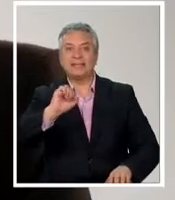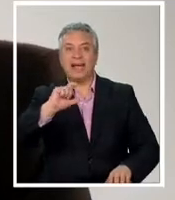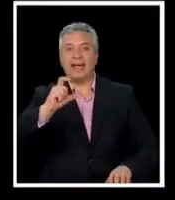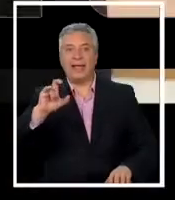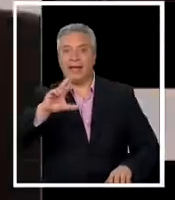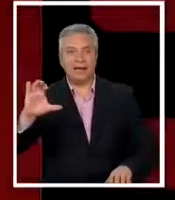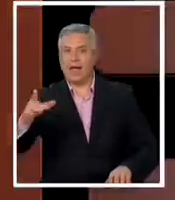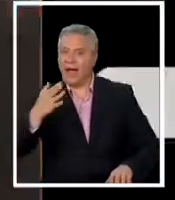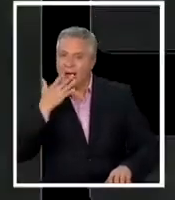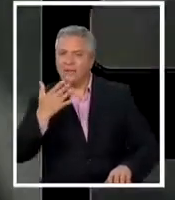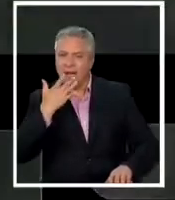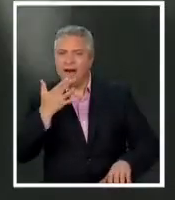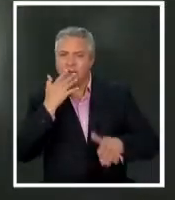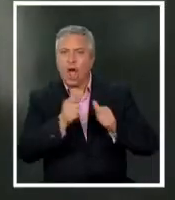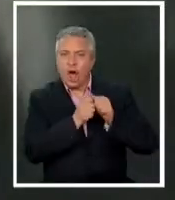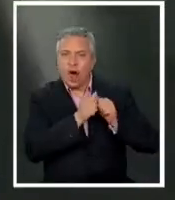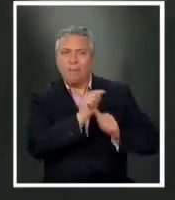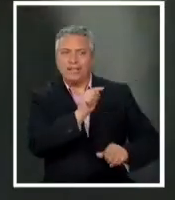de los compañeros